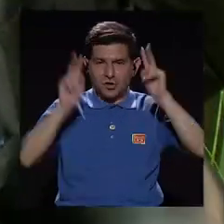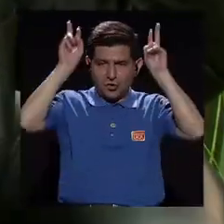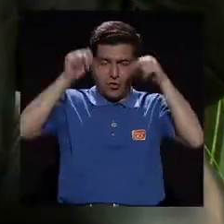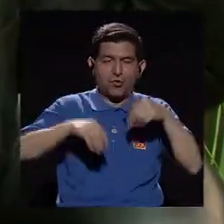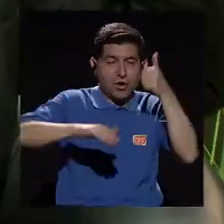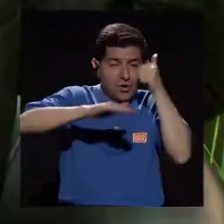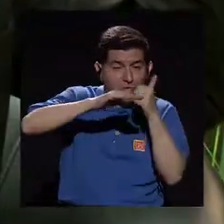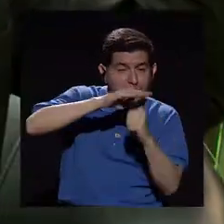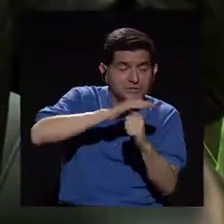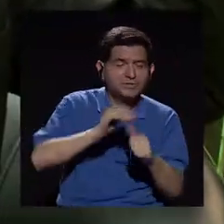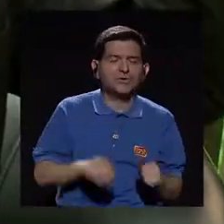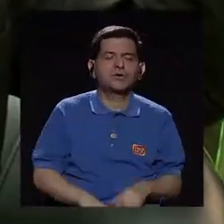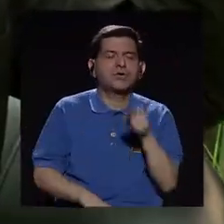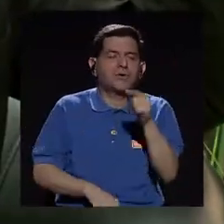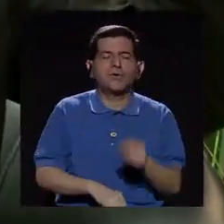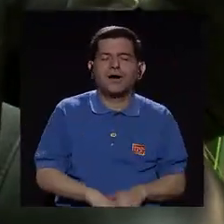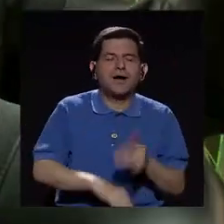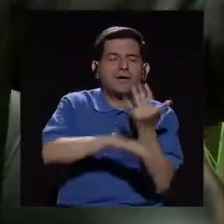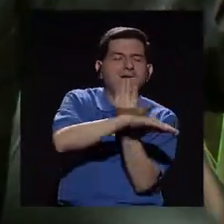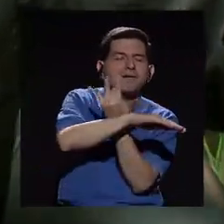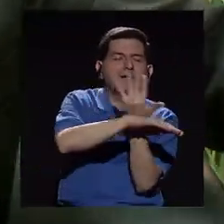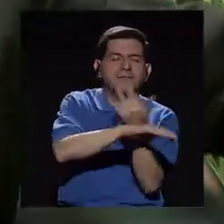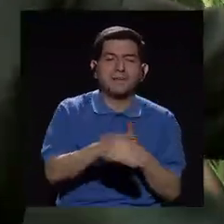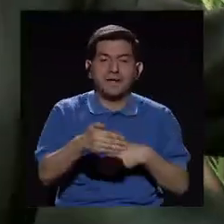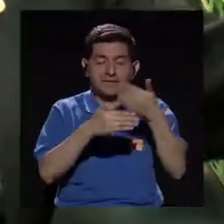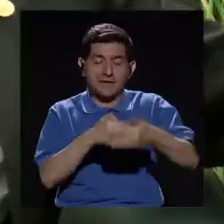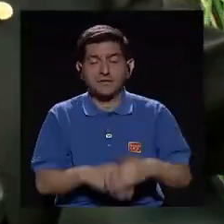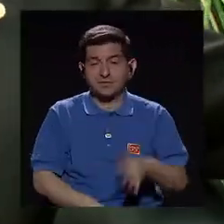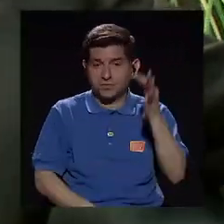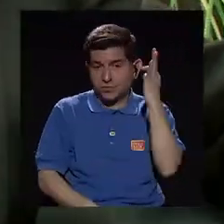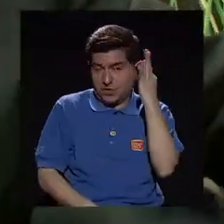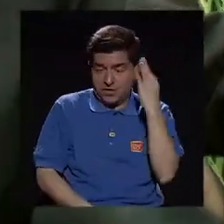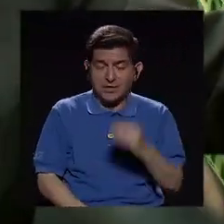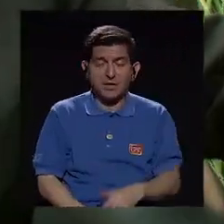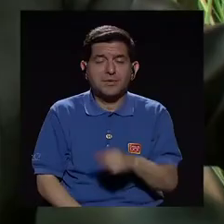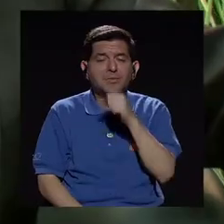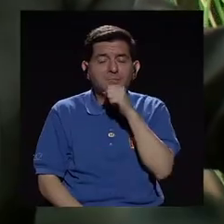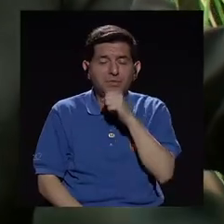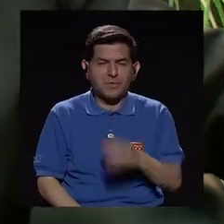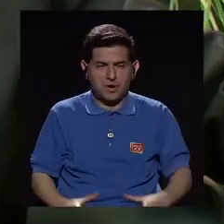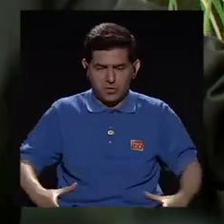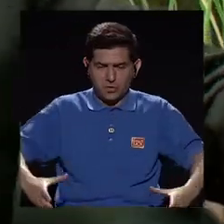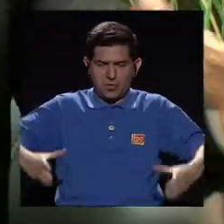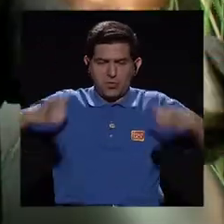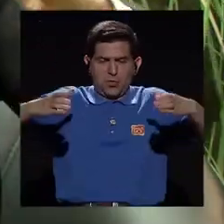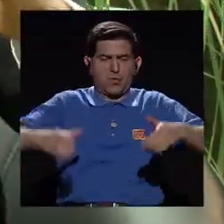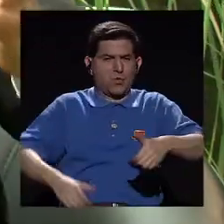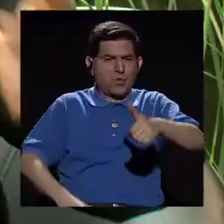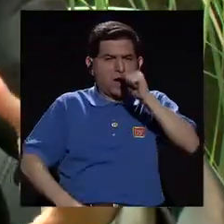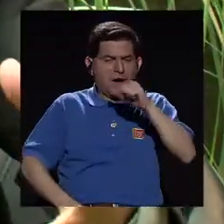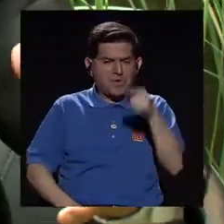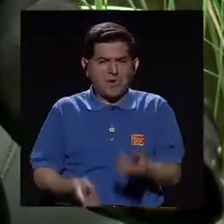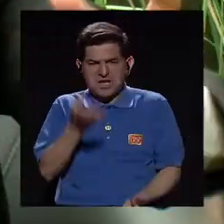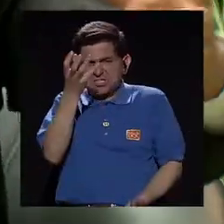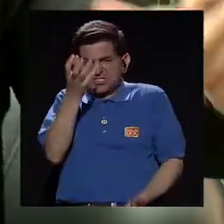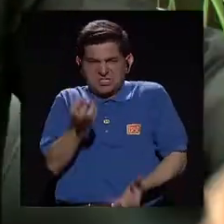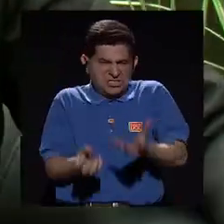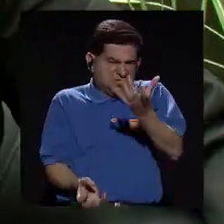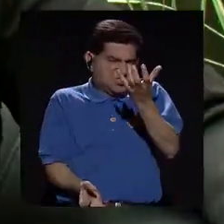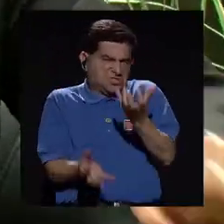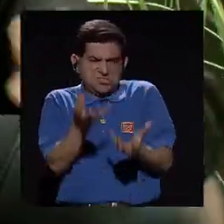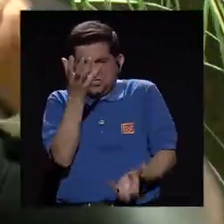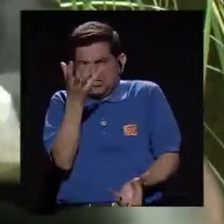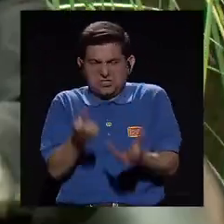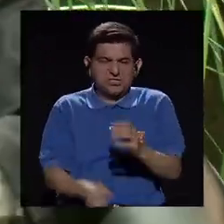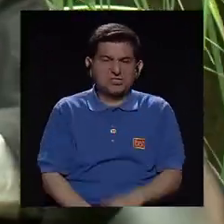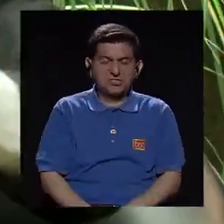esconder por allá atrás, por un mato de balillo. Al rato llegó la viejecita con la tinaja de agua y la puso a hervir en el